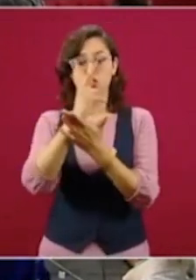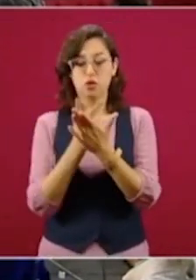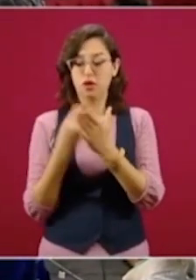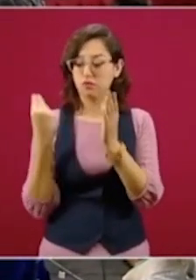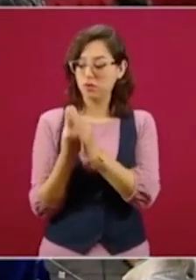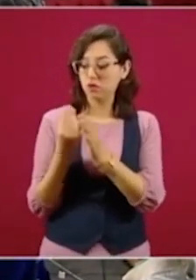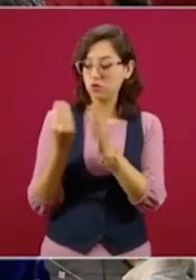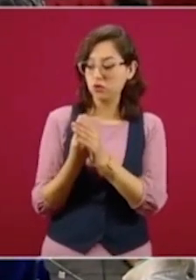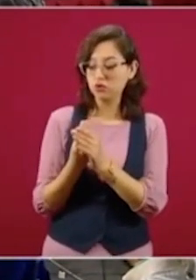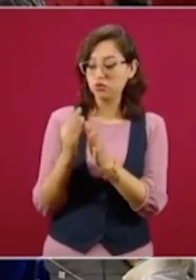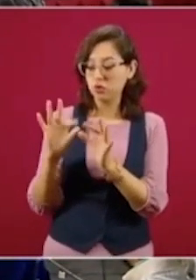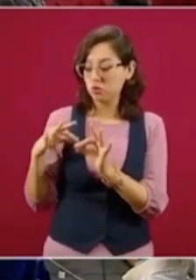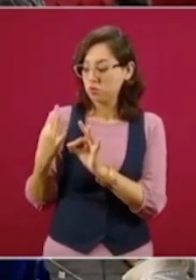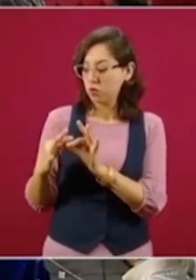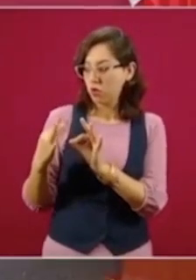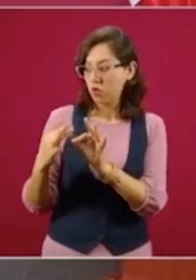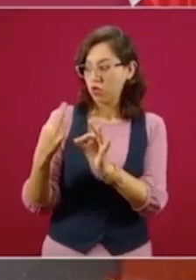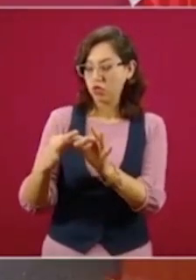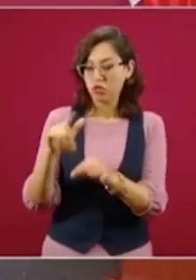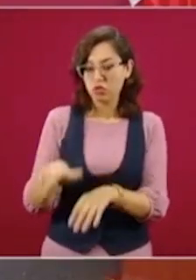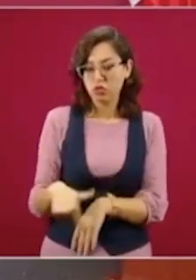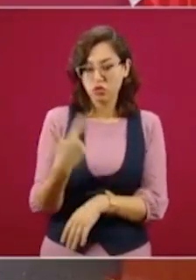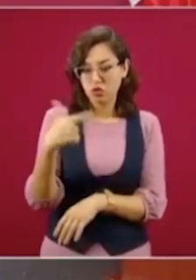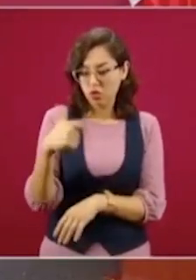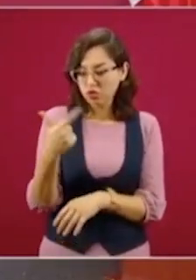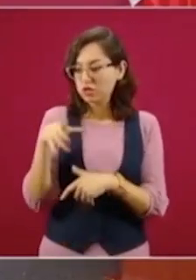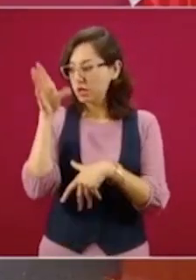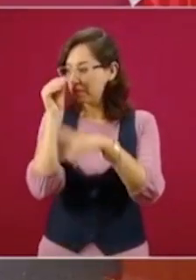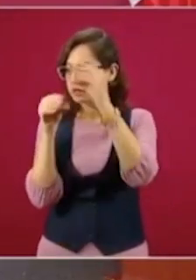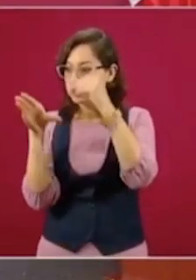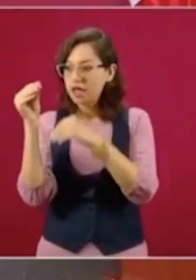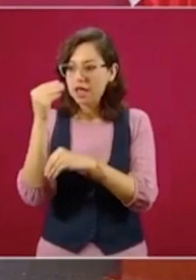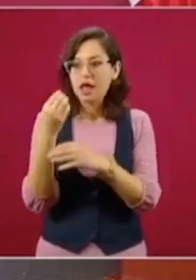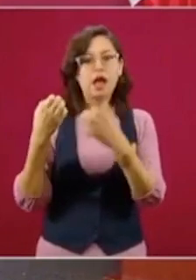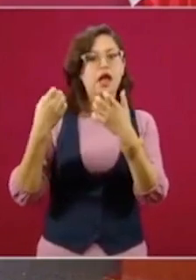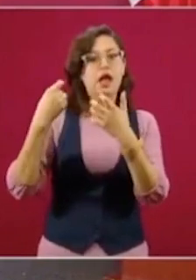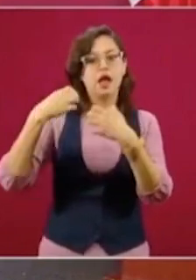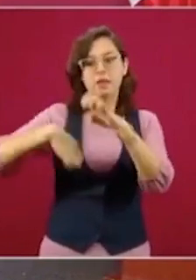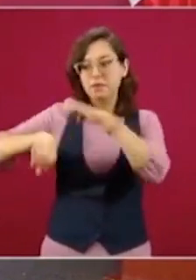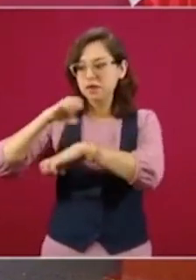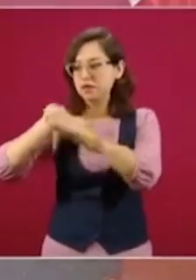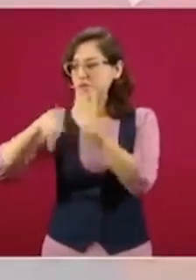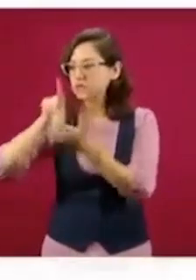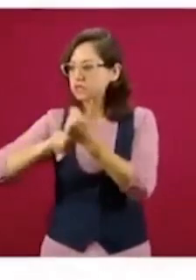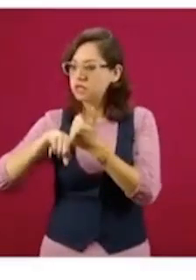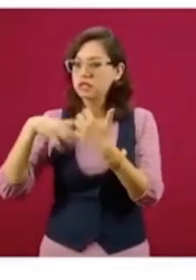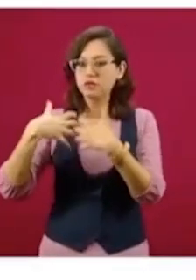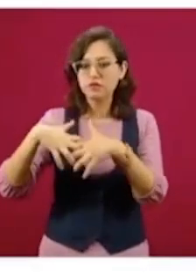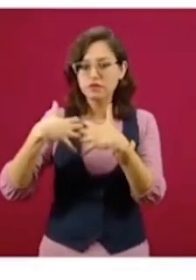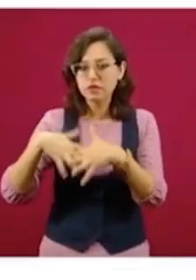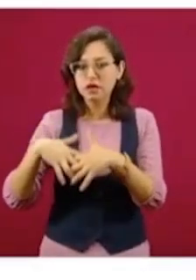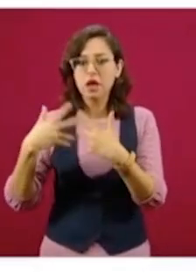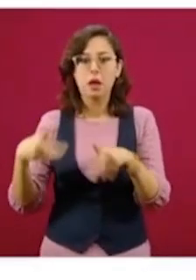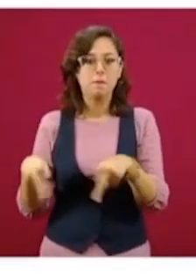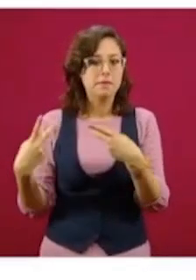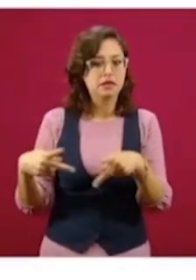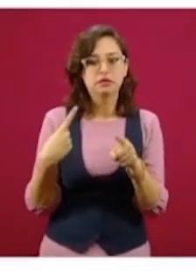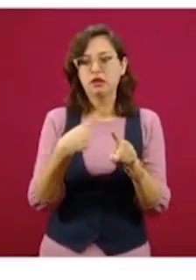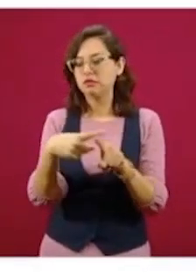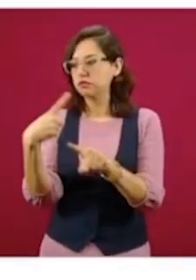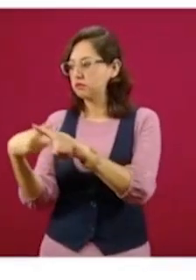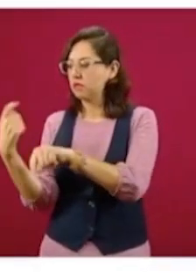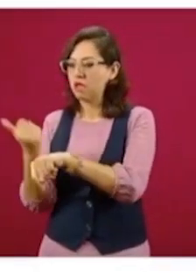mes 12, ya tomaron oficios, ya trabajaron en empresas, en sectores de la administración, de las ventas, de